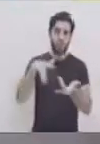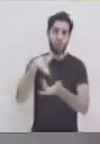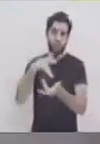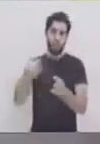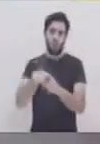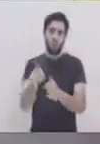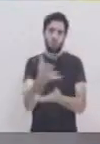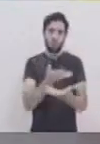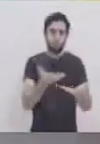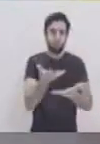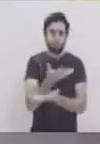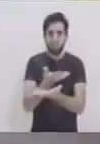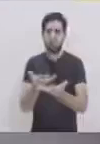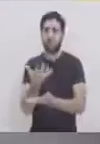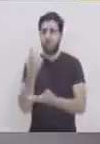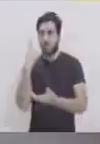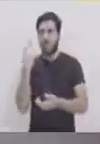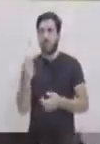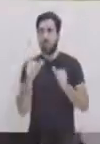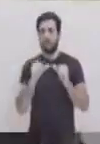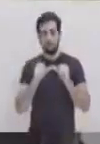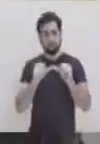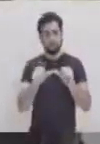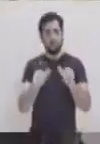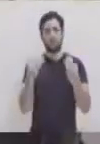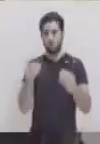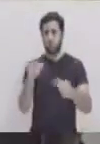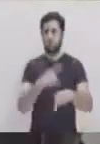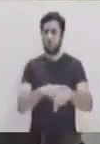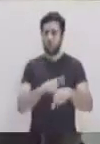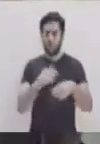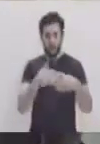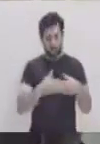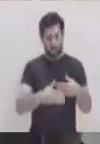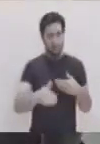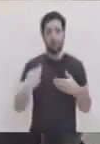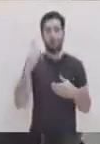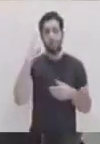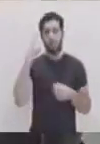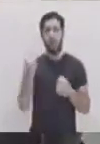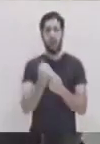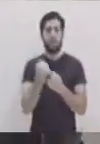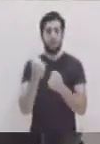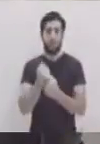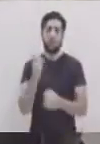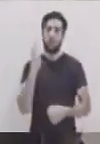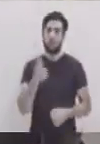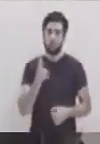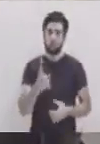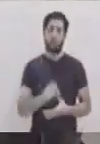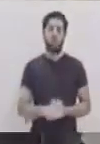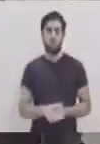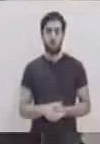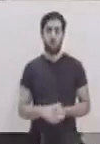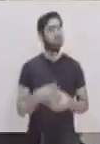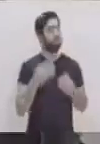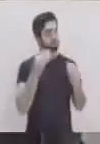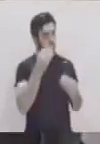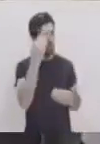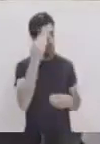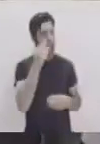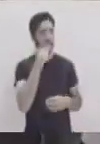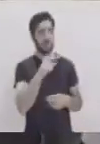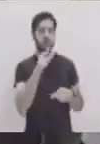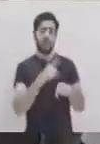existir en una amistad y tratar de que dure bastante tiempo y poder apoyarse mutuamente, ¿verdad?